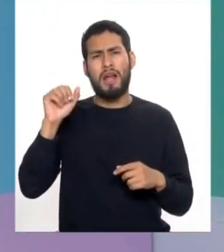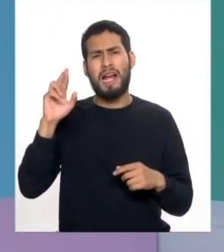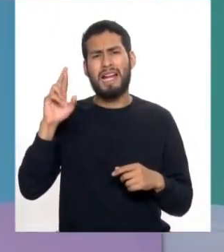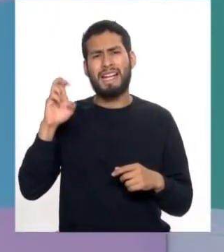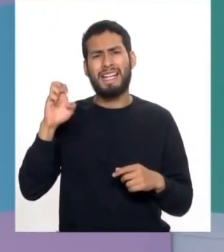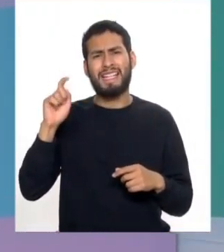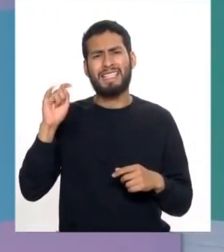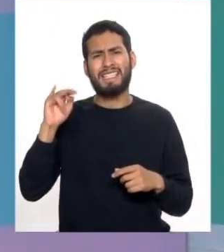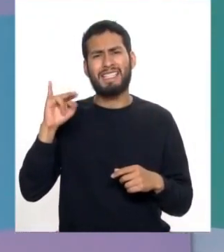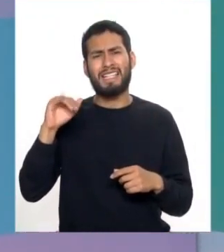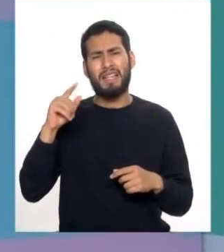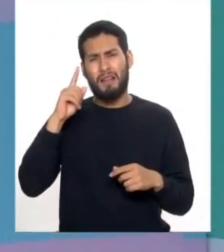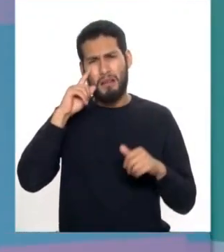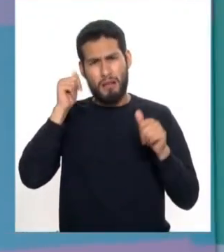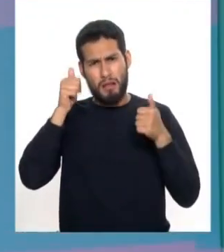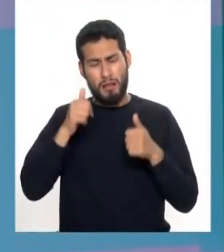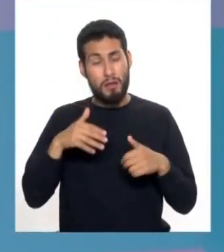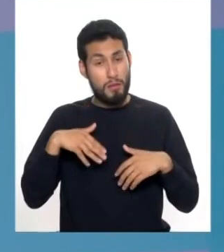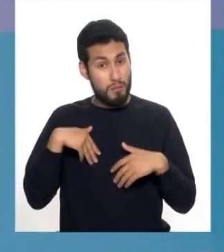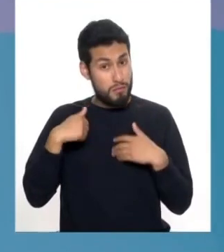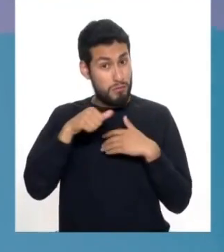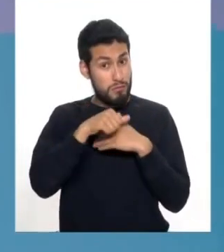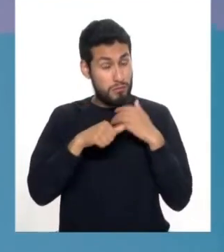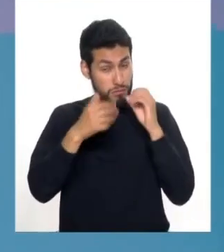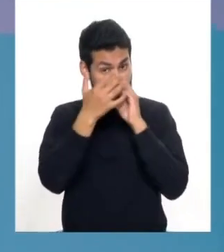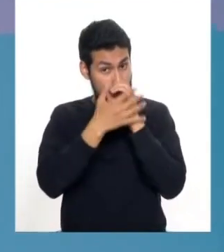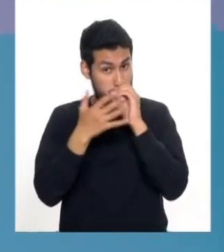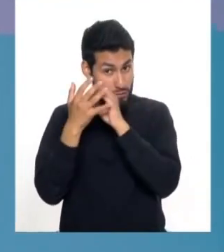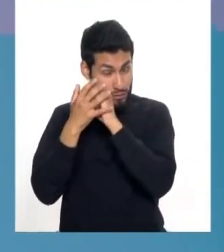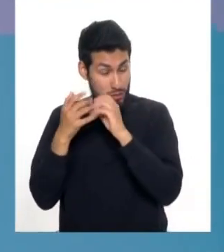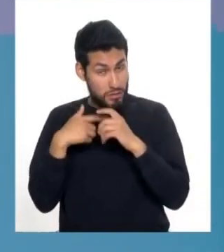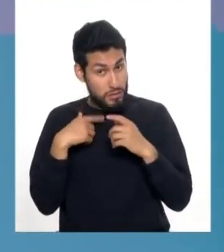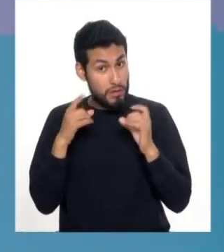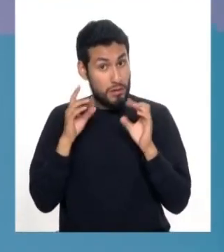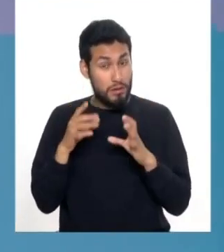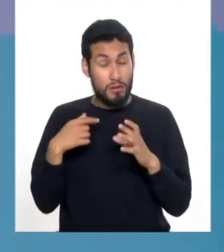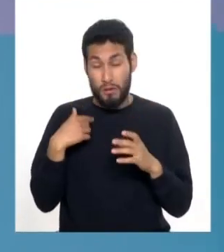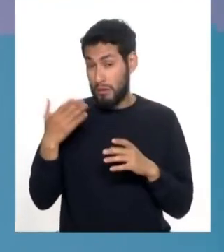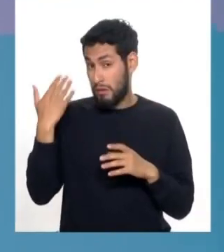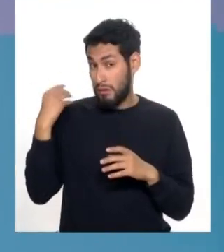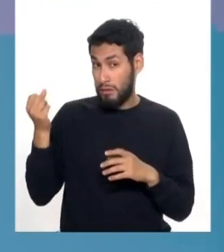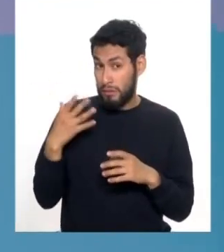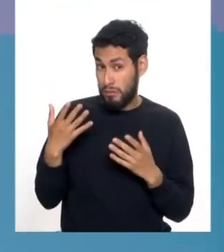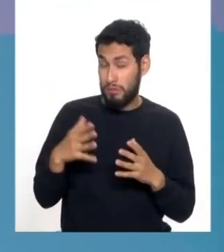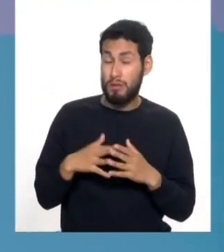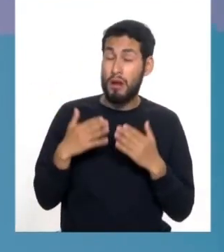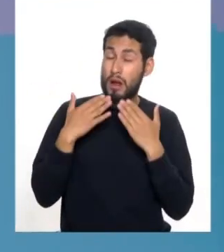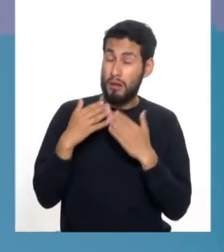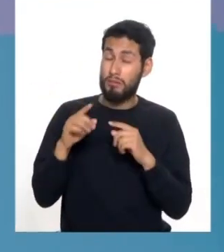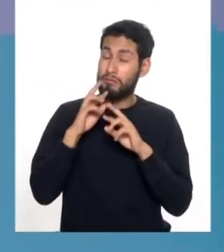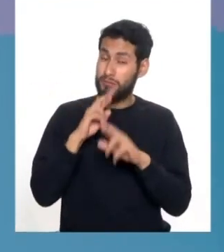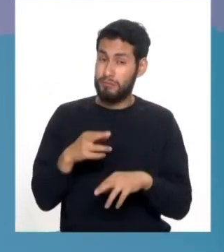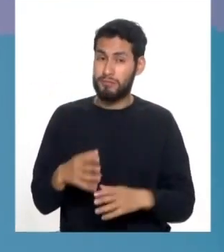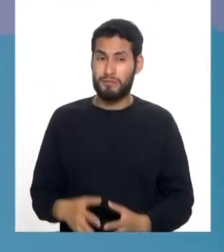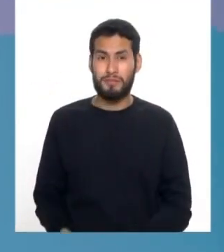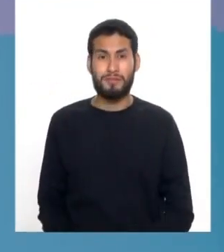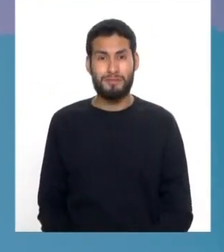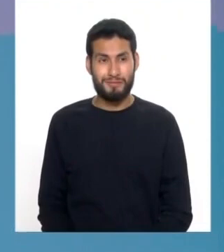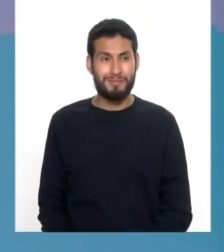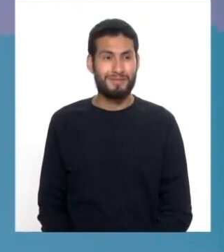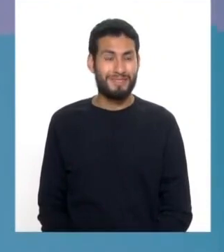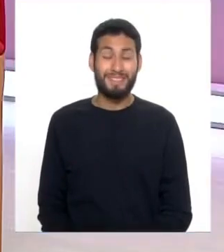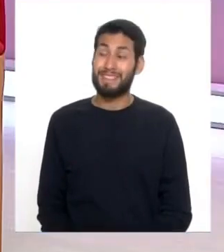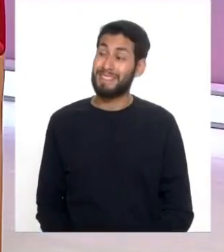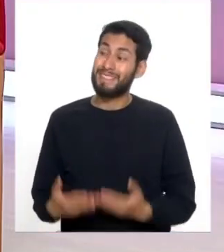pregunta es ¿puedo operarme las cataratas teniendo lo que ya le dije anteriormente? gracias por su respuesta muchas